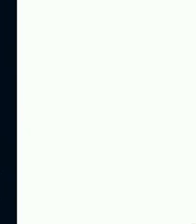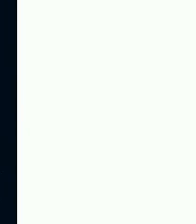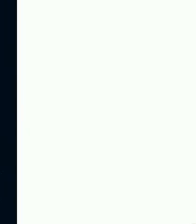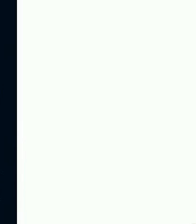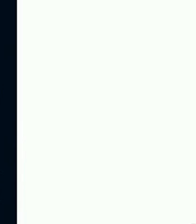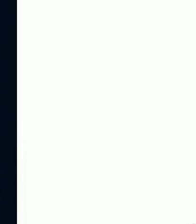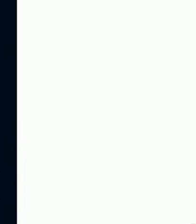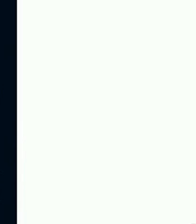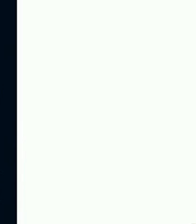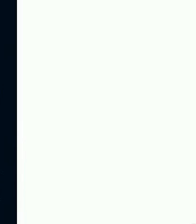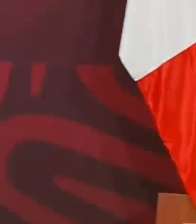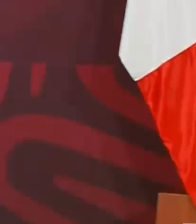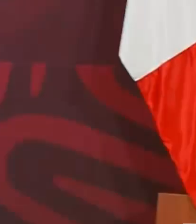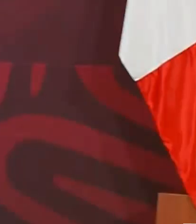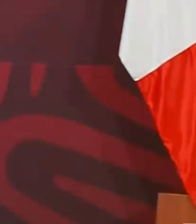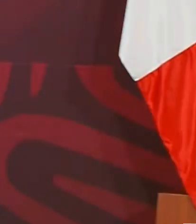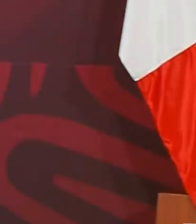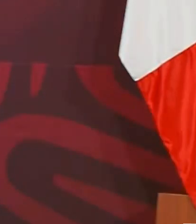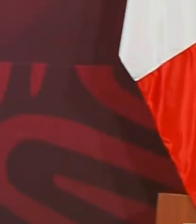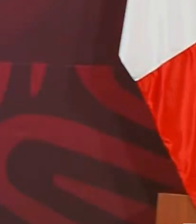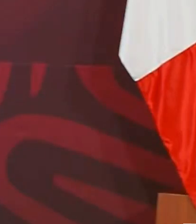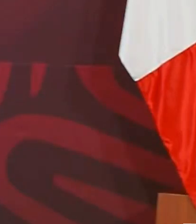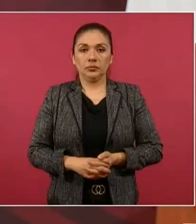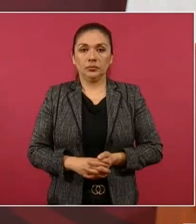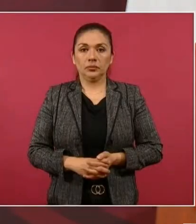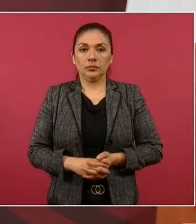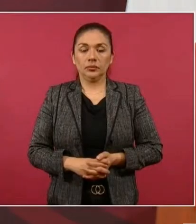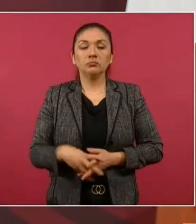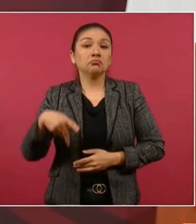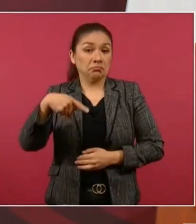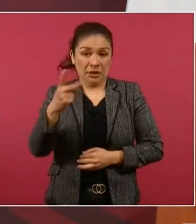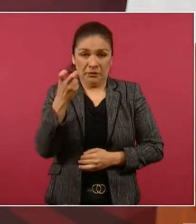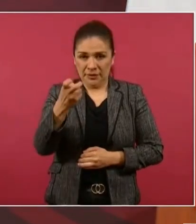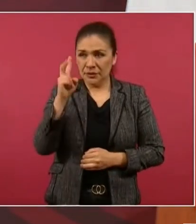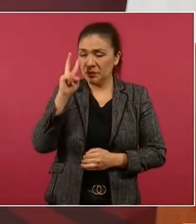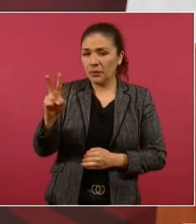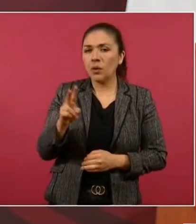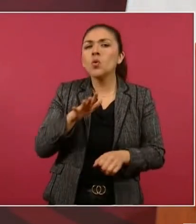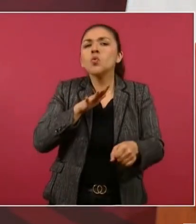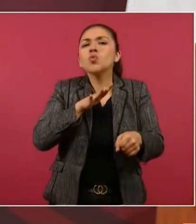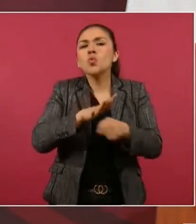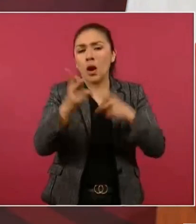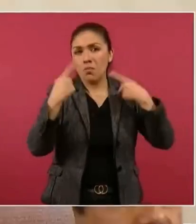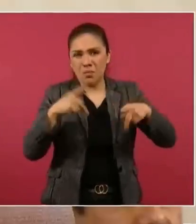empresarios, son muy pocos, que puedan decir que les ha ido mal.